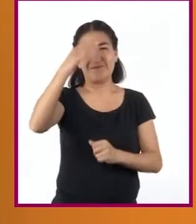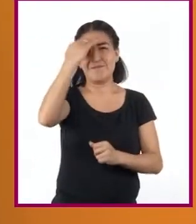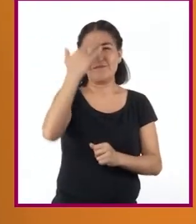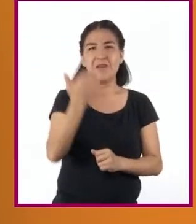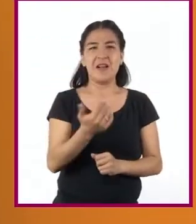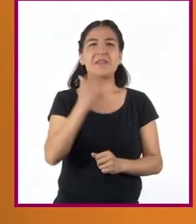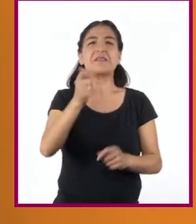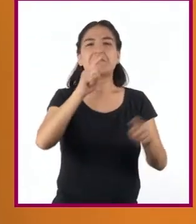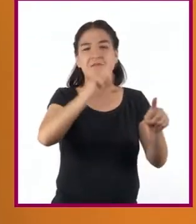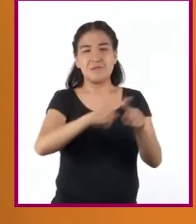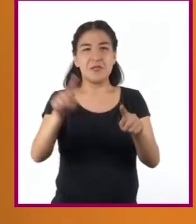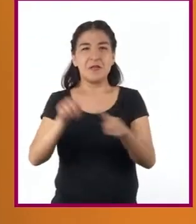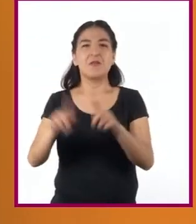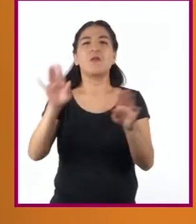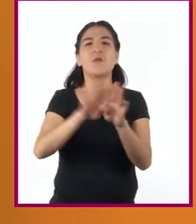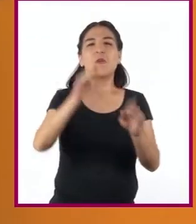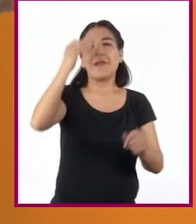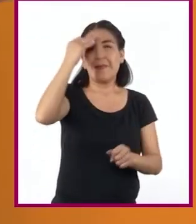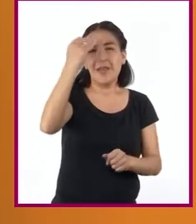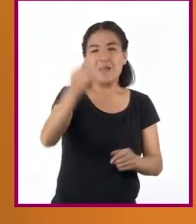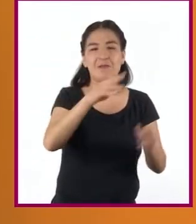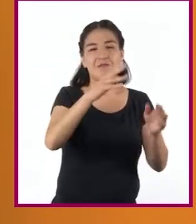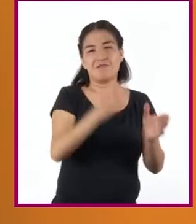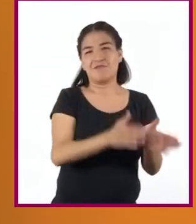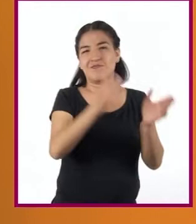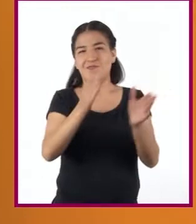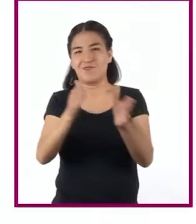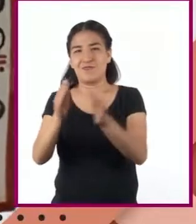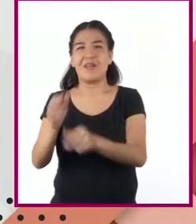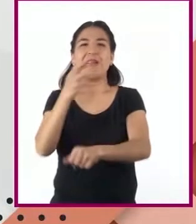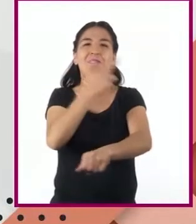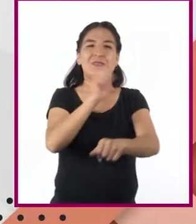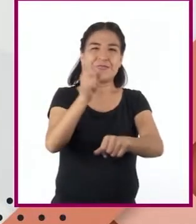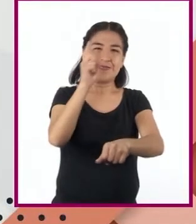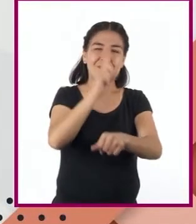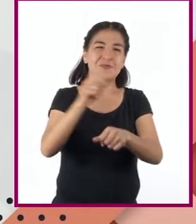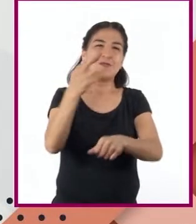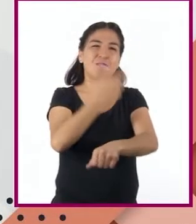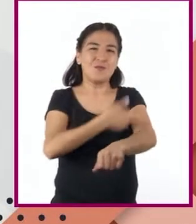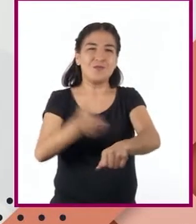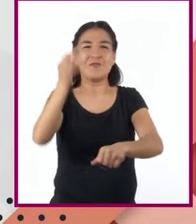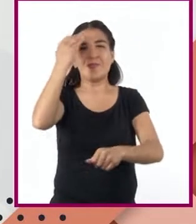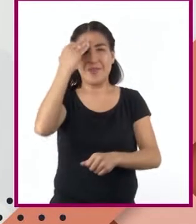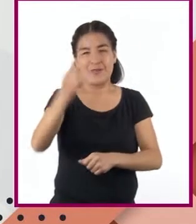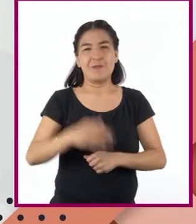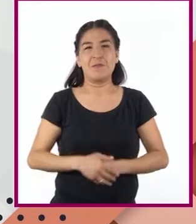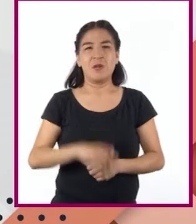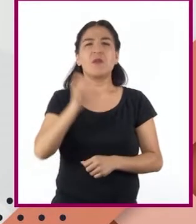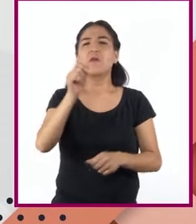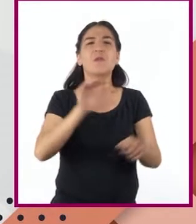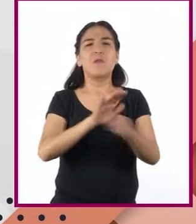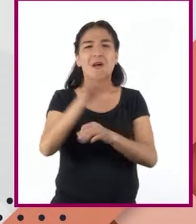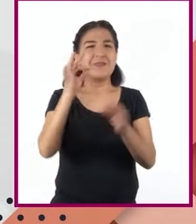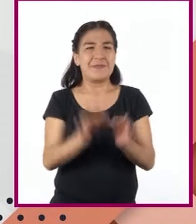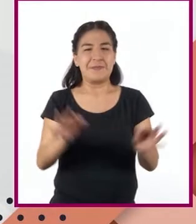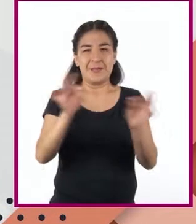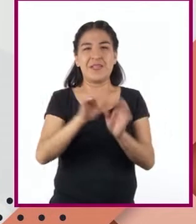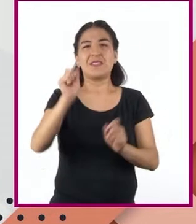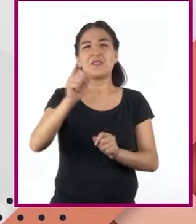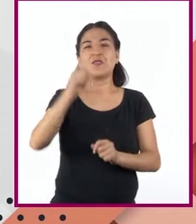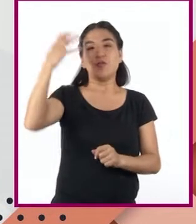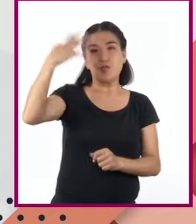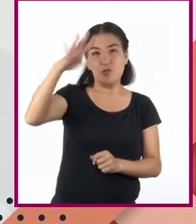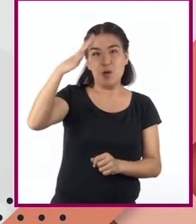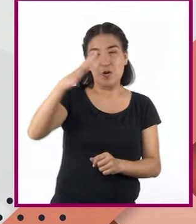calendarios que miden periodos de tiempo de diversas duraciones. Estos calendarios están basados en ciclos solares